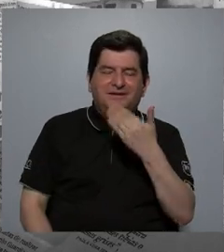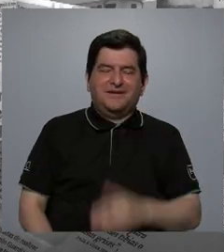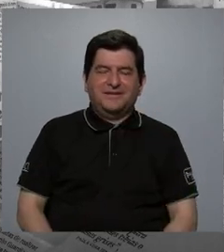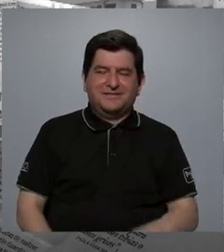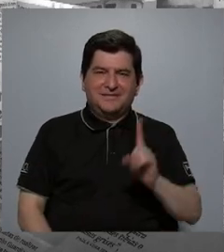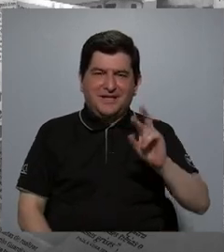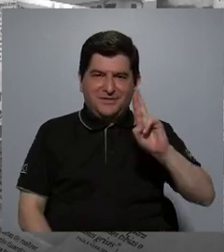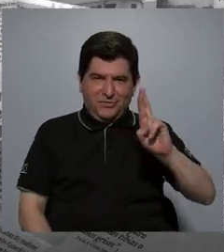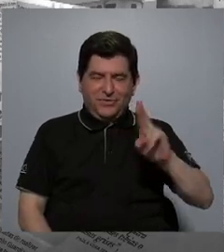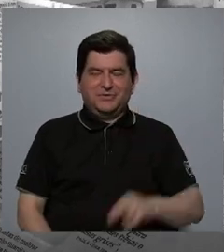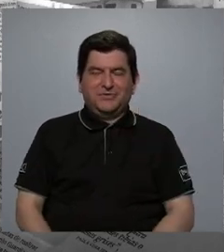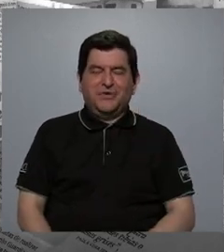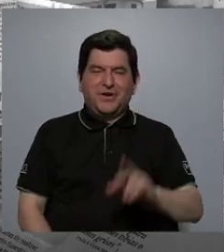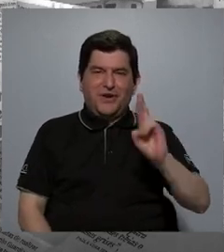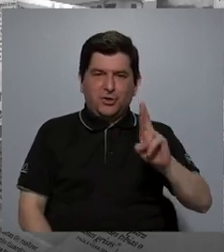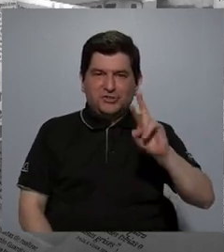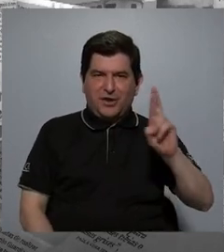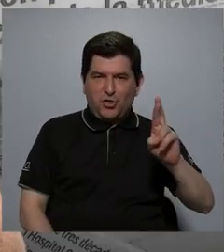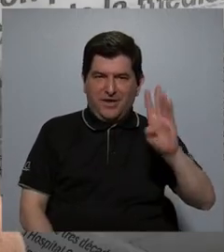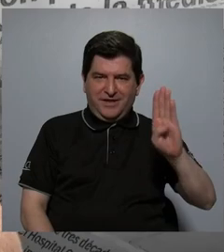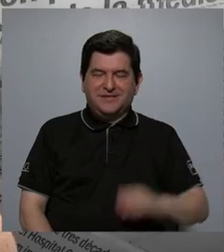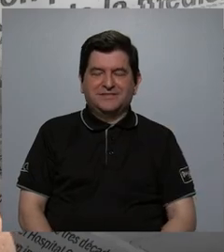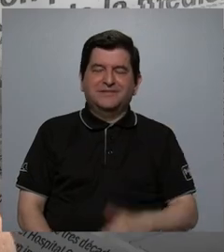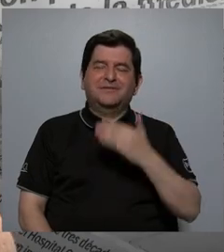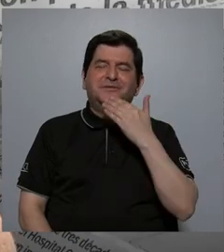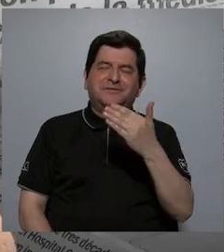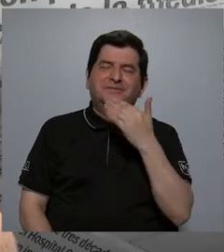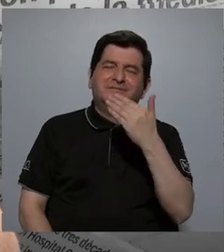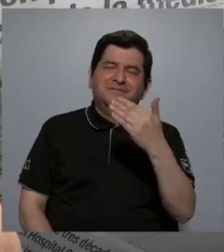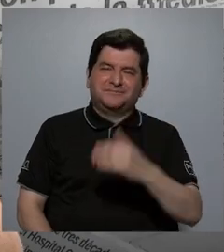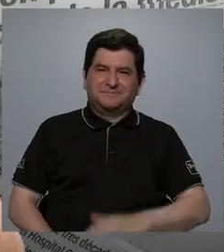doctora Rosa Rodríguez. Muchas gracias.